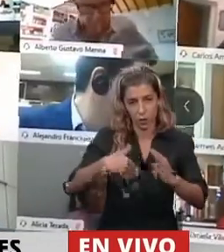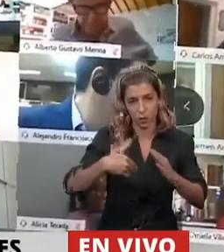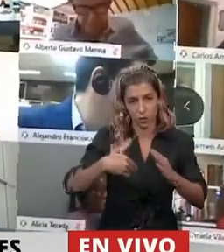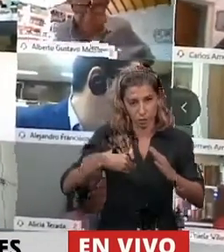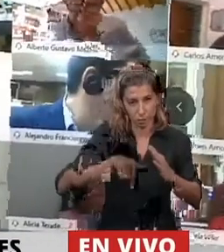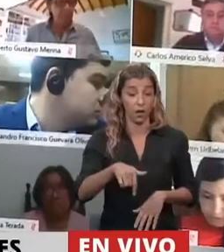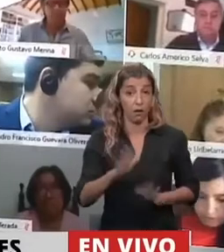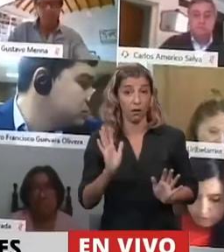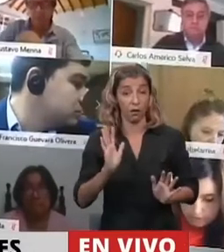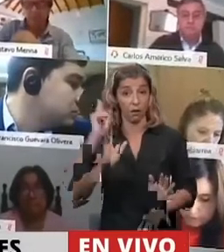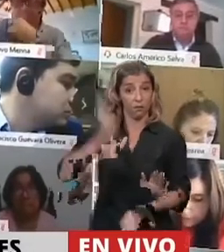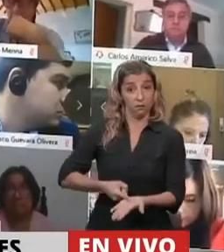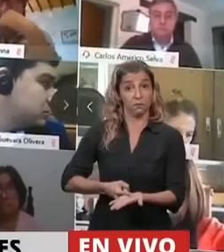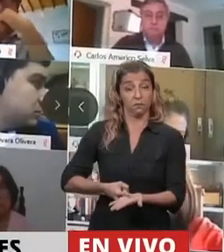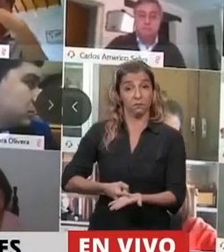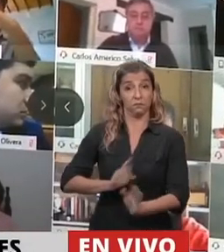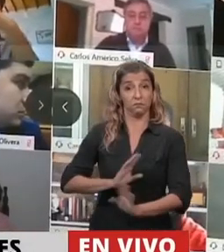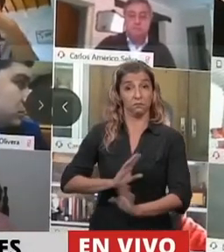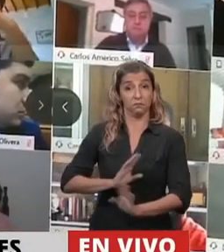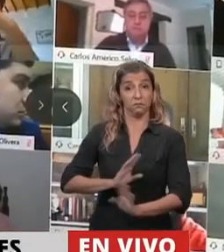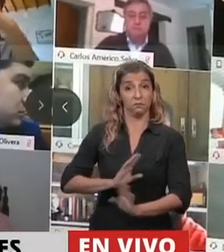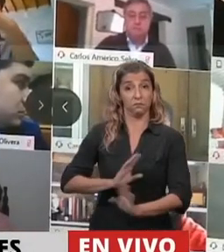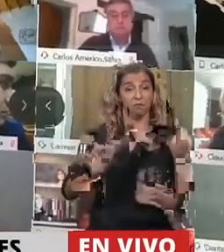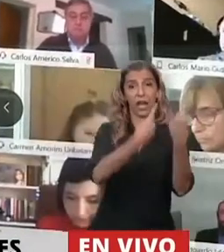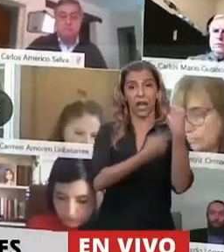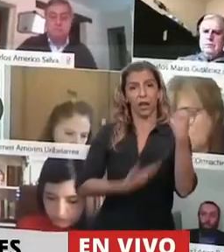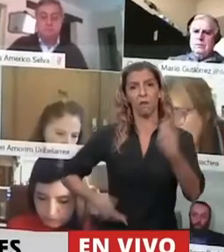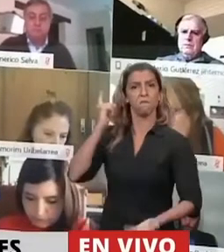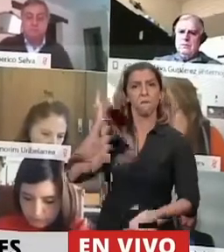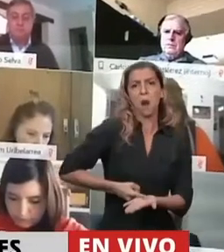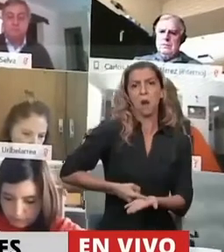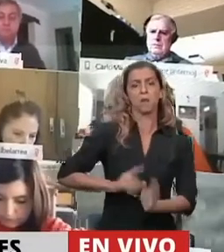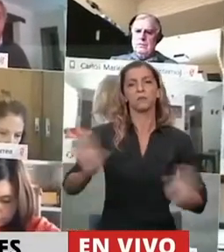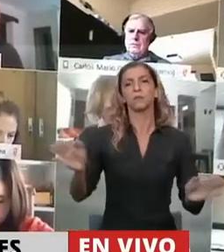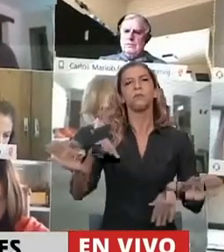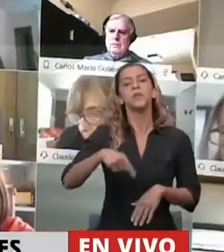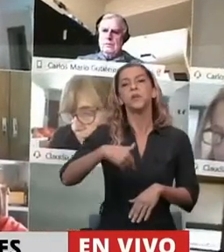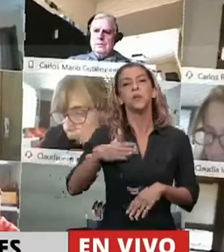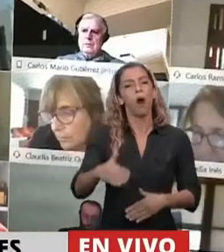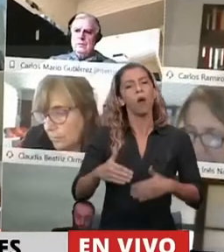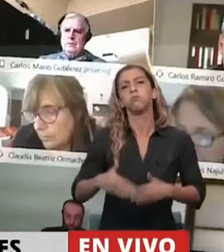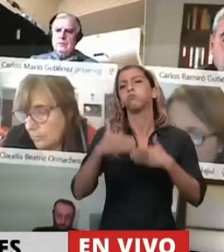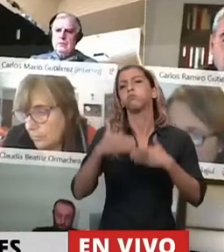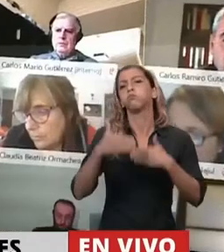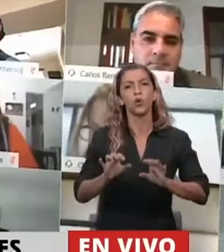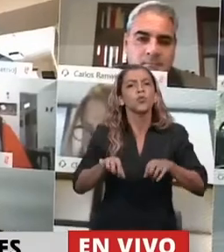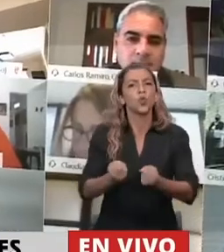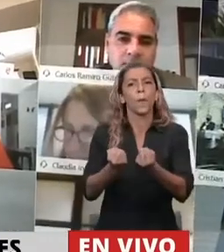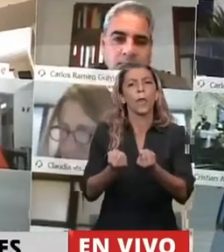funciona y no hay ninguna discusión, ya están diciendo que van a prorrogar la suspensión de la movilidad para que